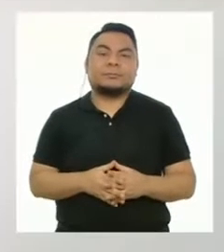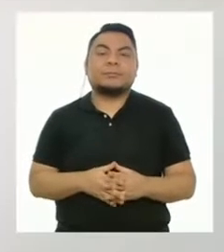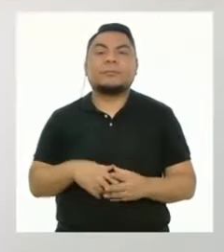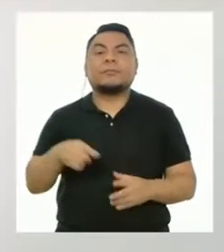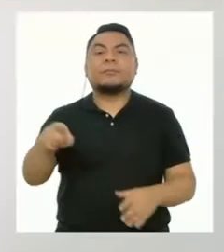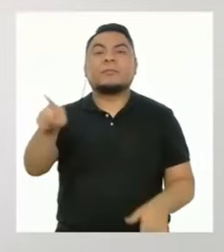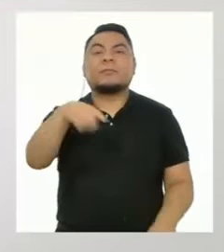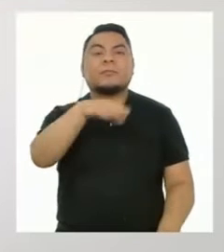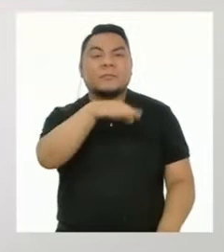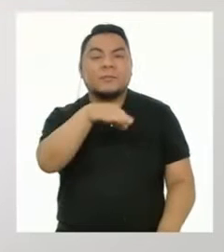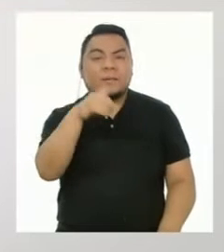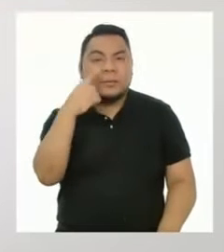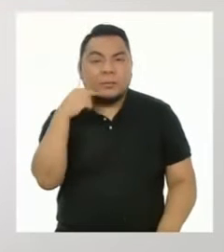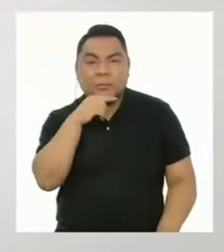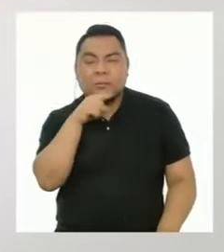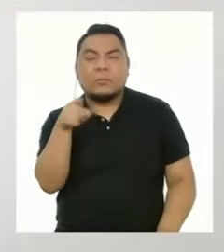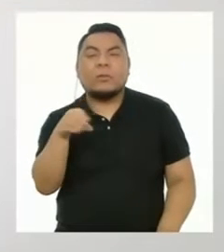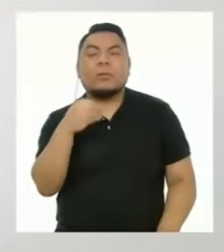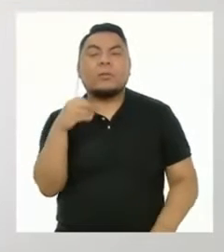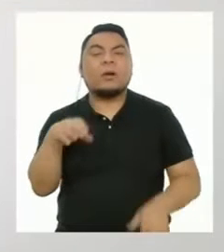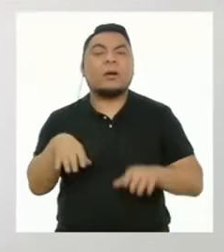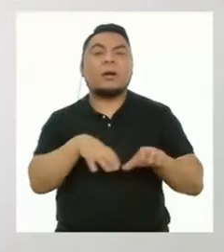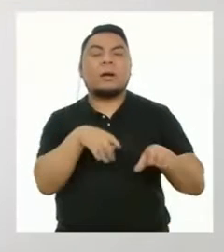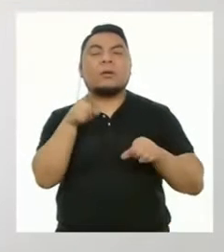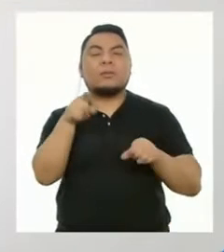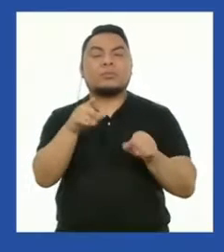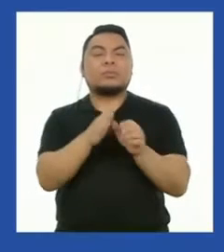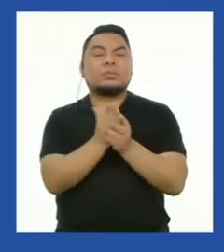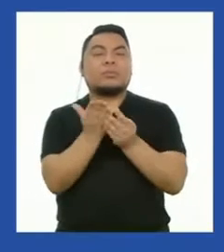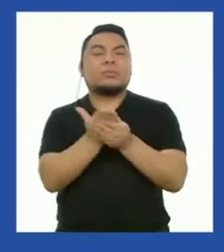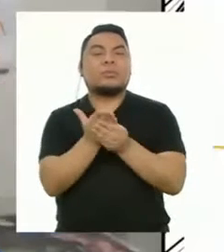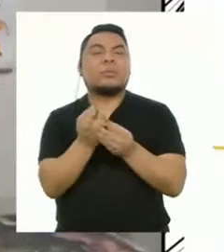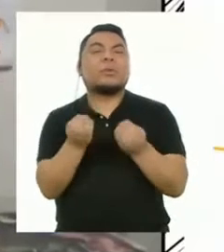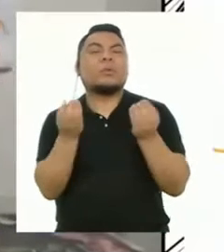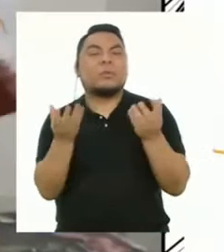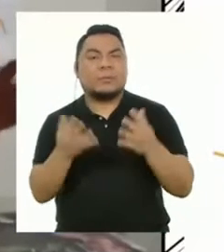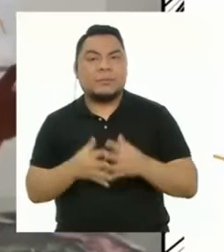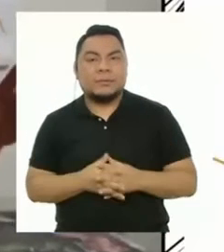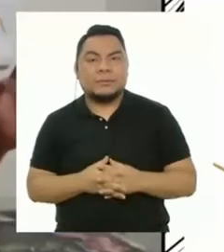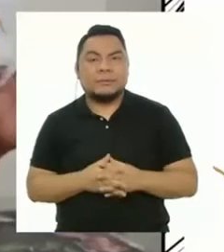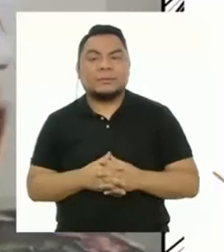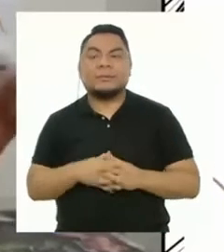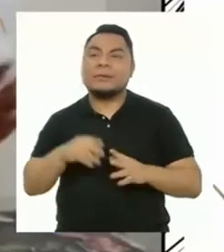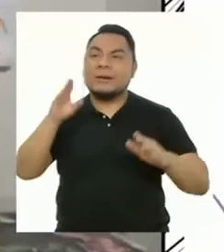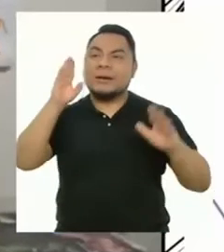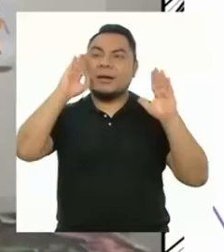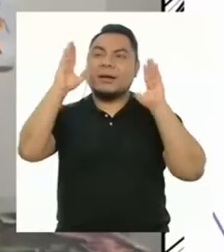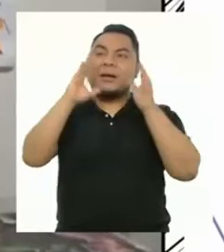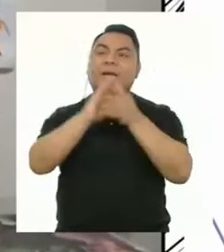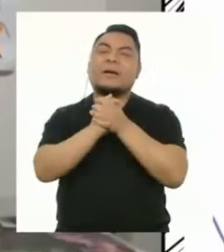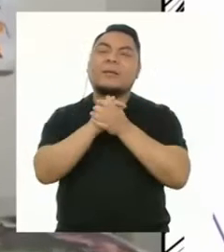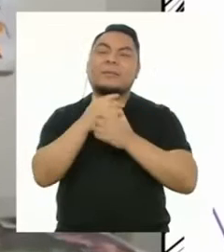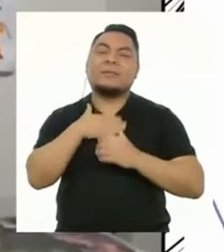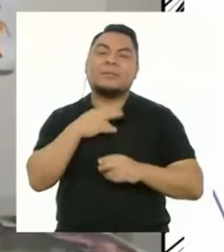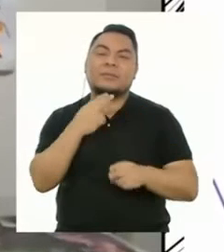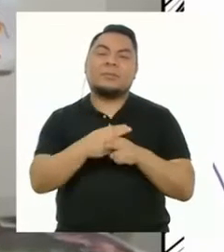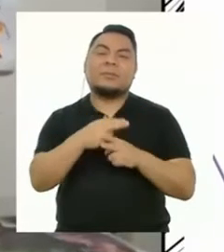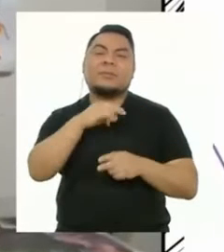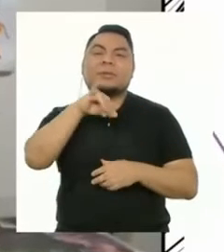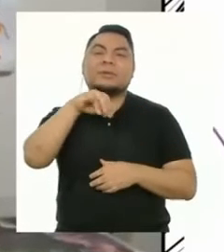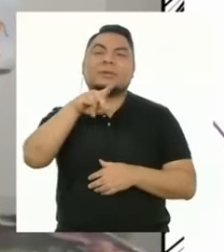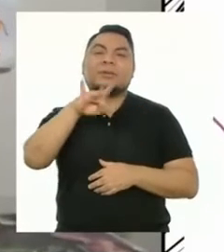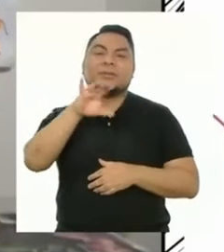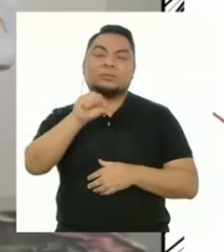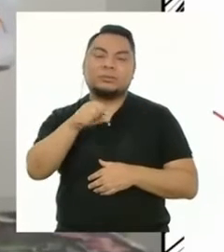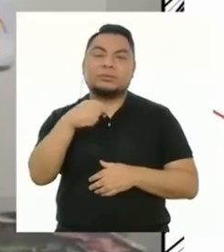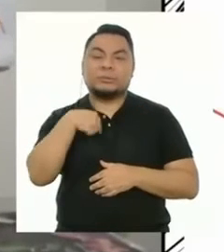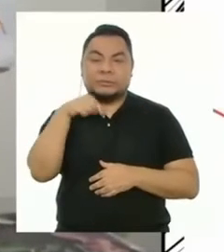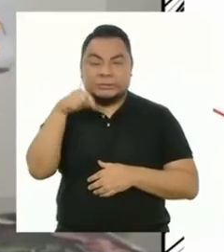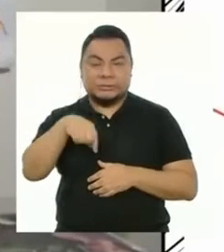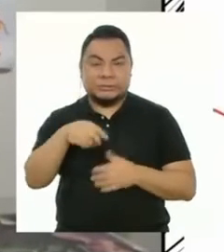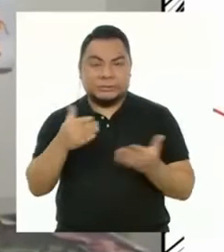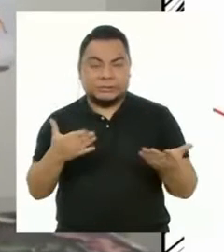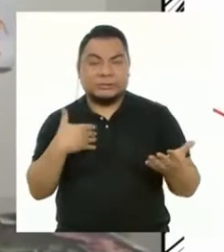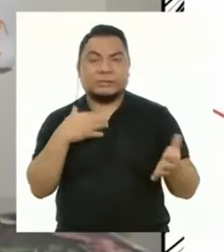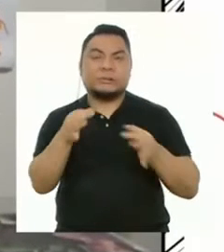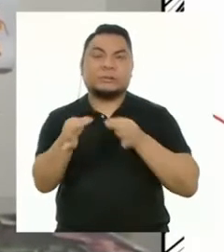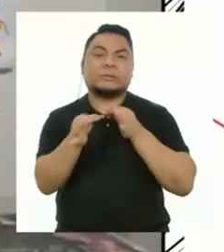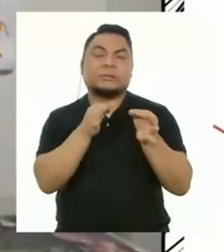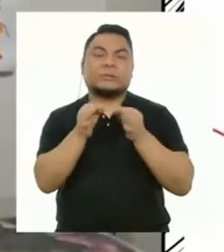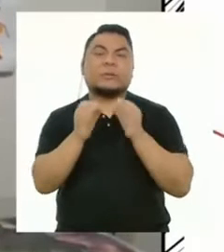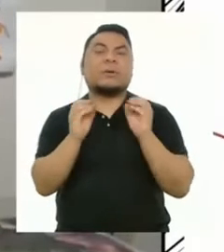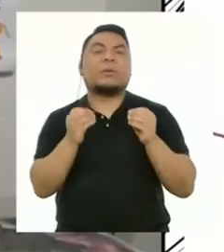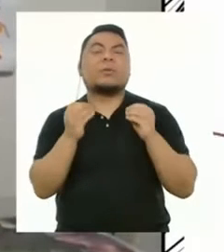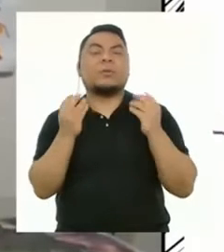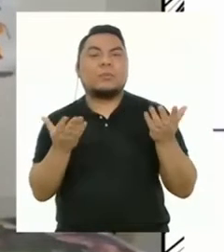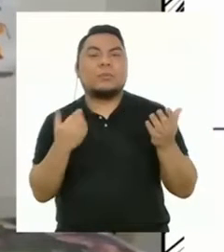Chicas y chicos, ¿cómo han elaborado ustedes su portafolio? Hola amigos, me llamo Jesús Enrique y en esta oportunidad voy a